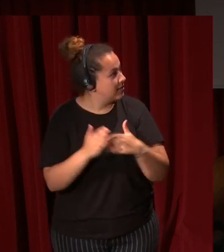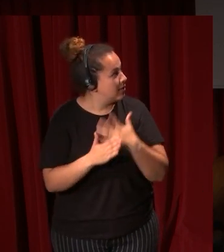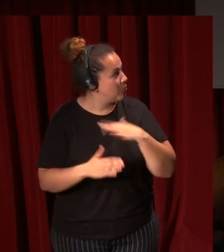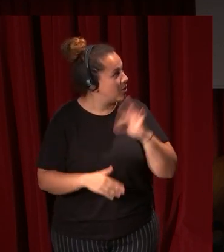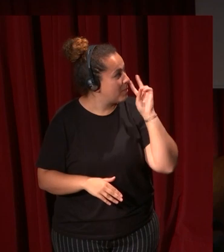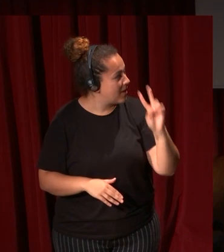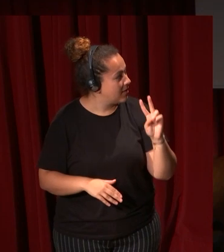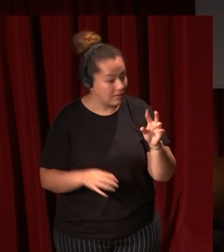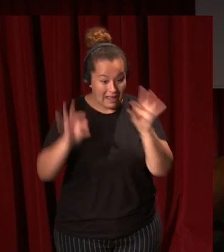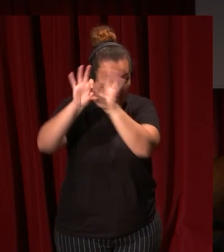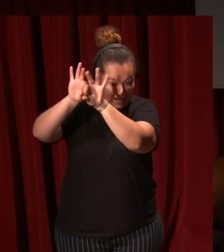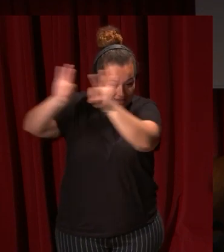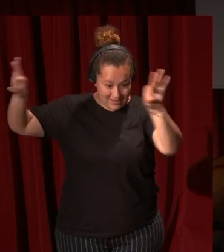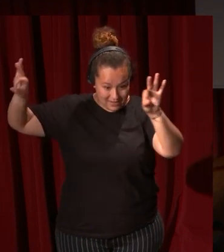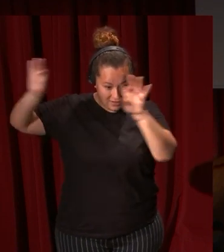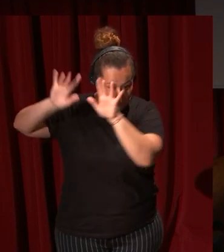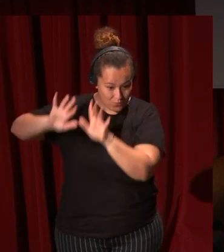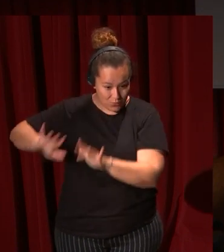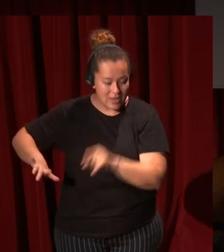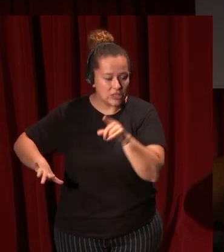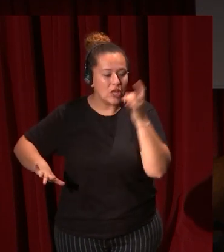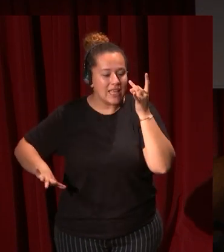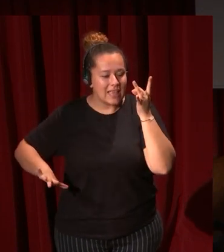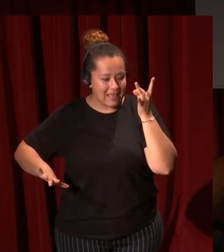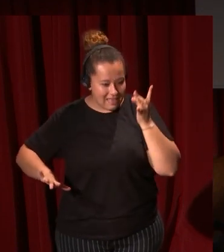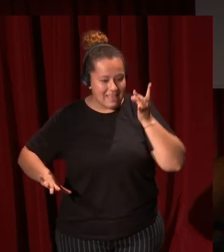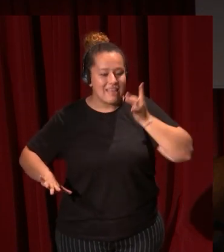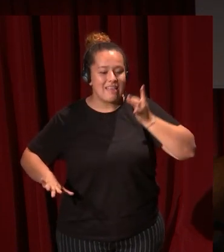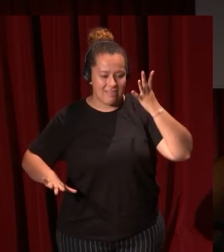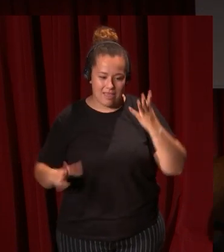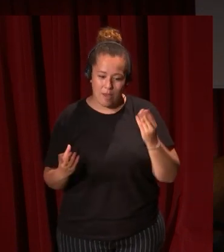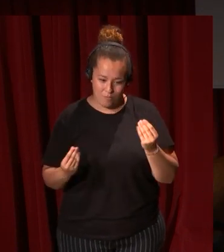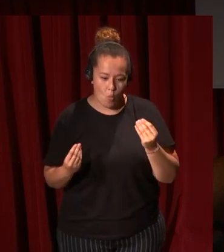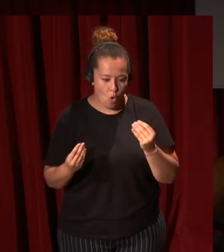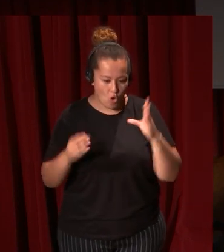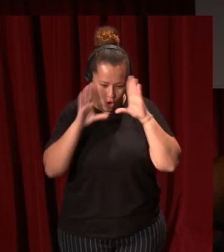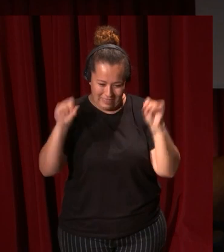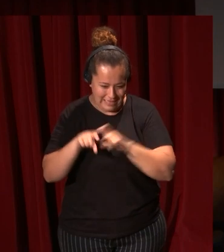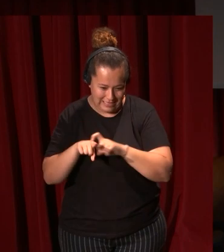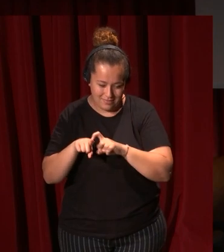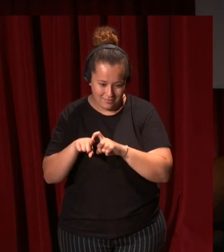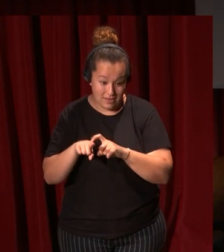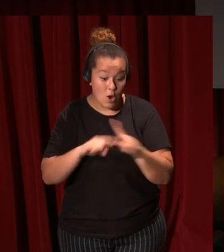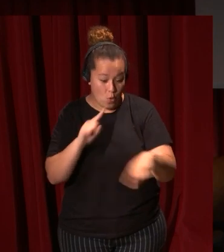carril del que cuelga esa cortina es una idea muy holandesa que veremos más adelante que imita algo Murillo